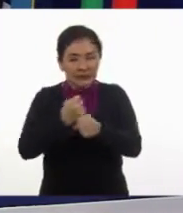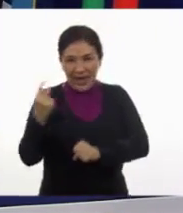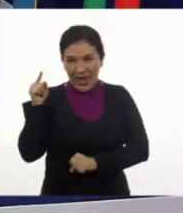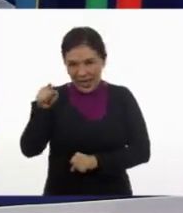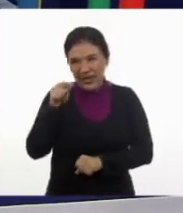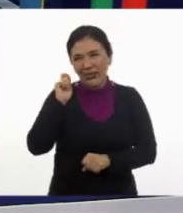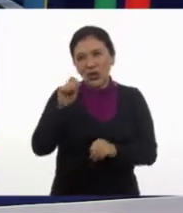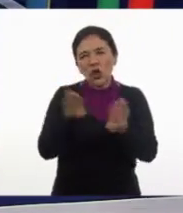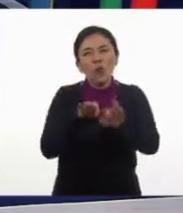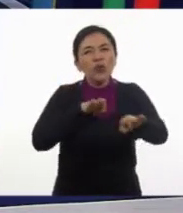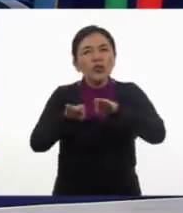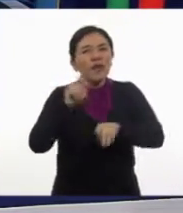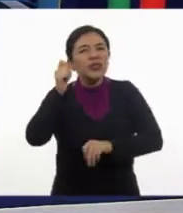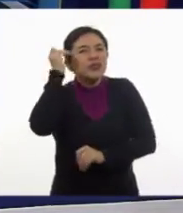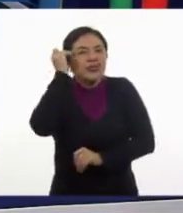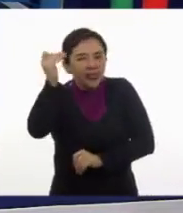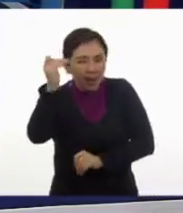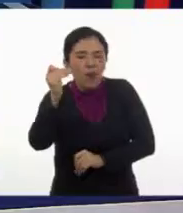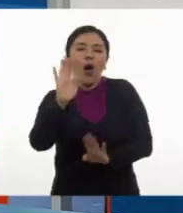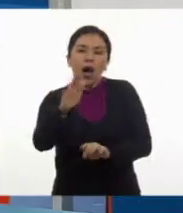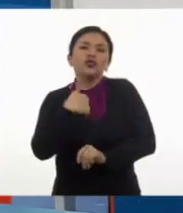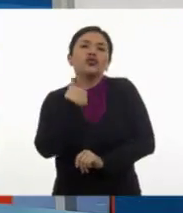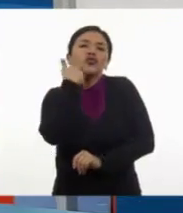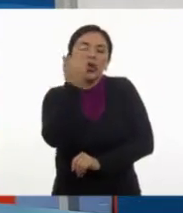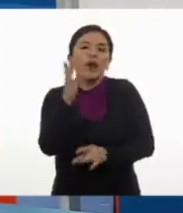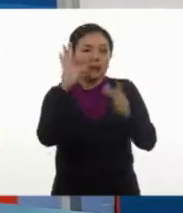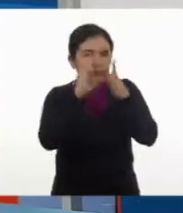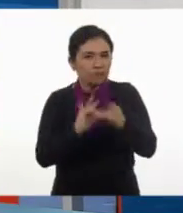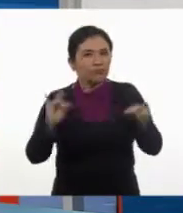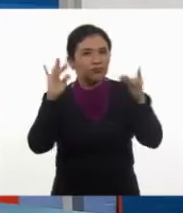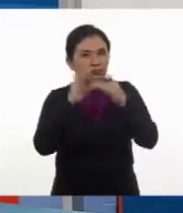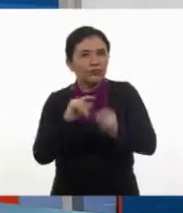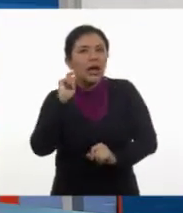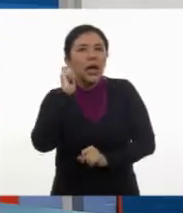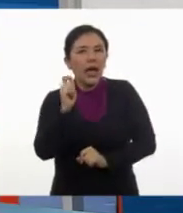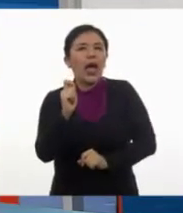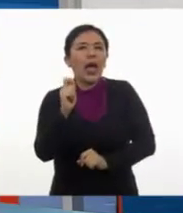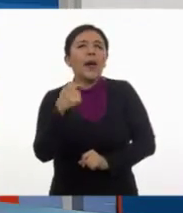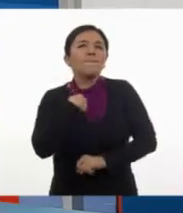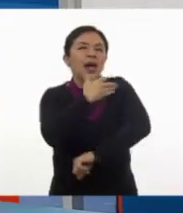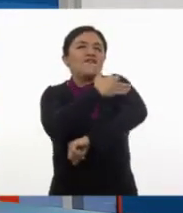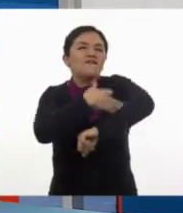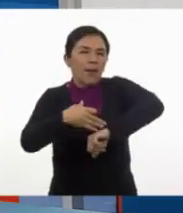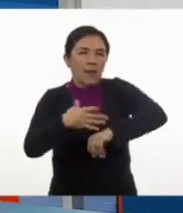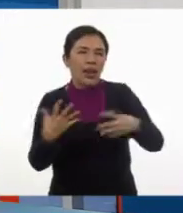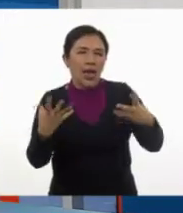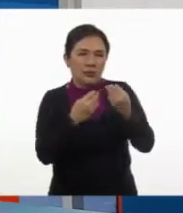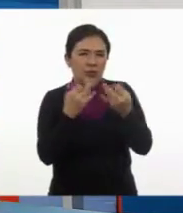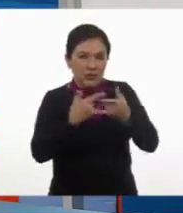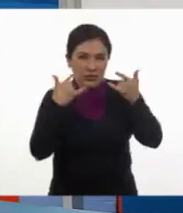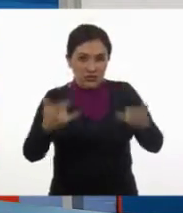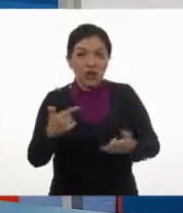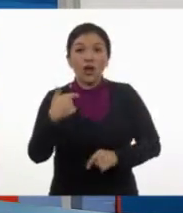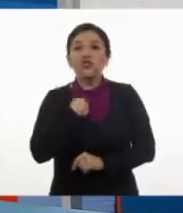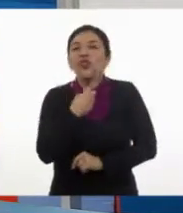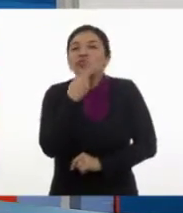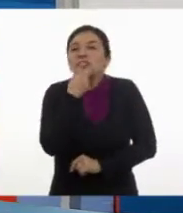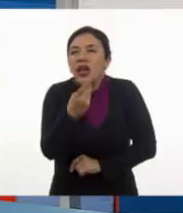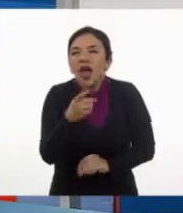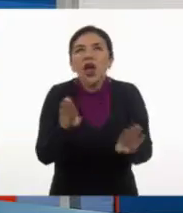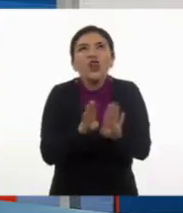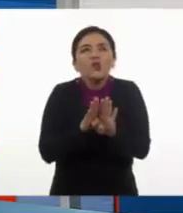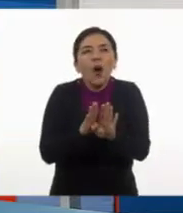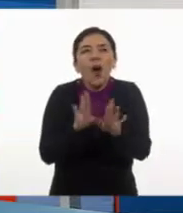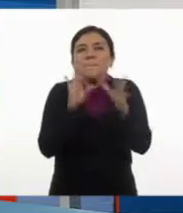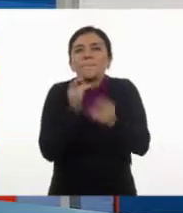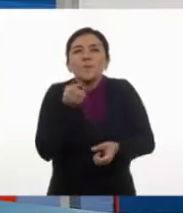de las unidades de tiempo, me gustaría contarles sobre algunos miembros de mi familia. Les daré algunas